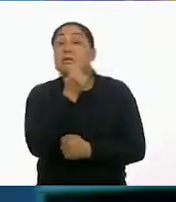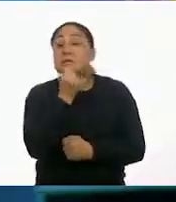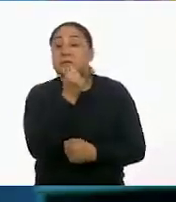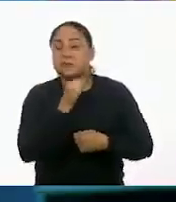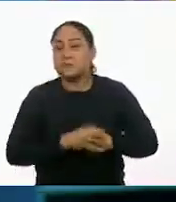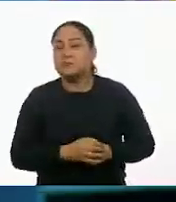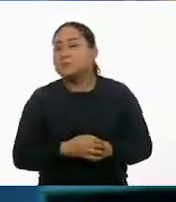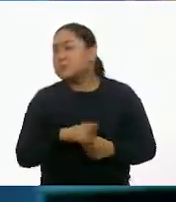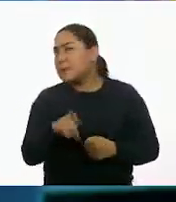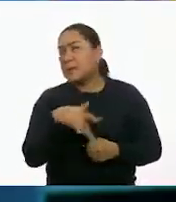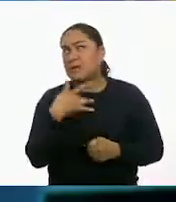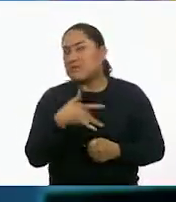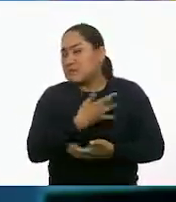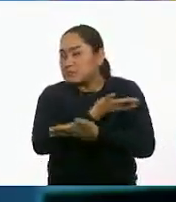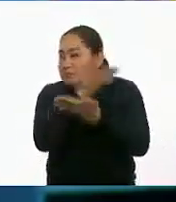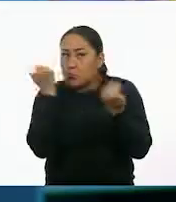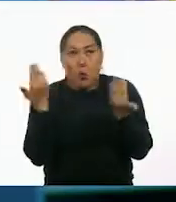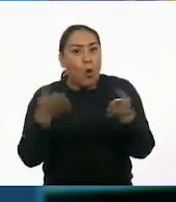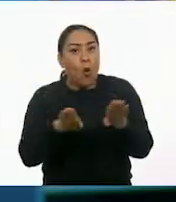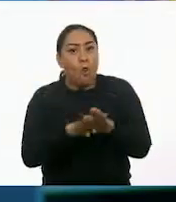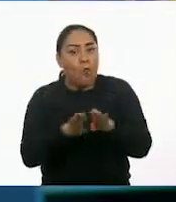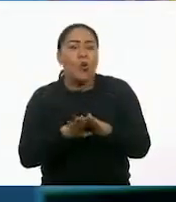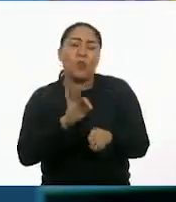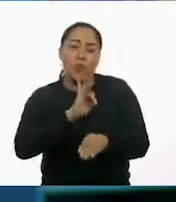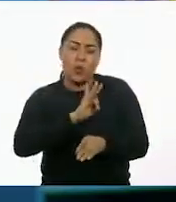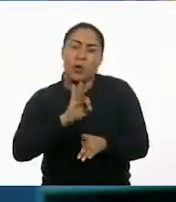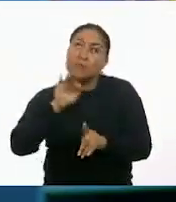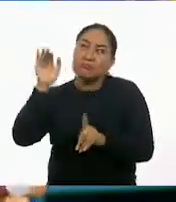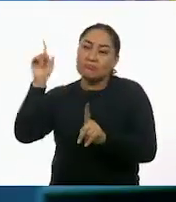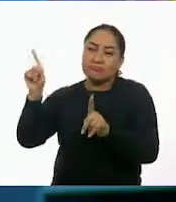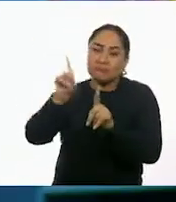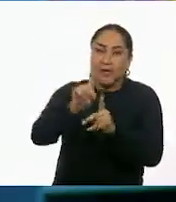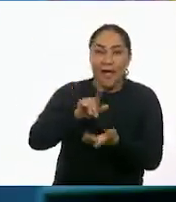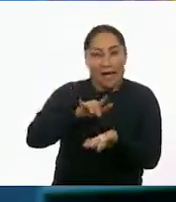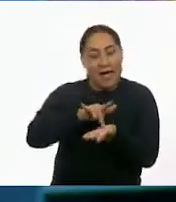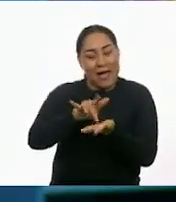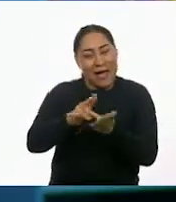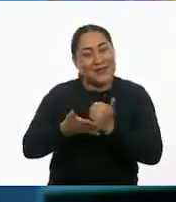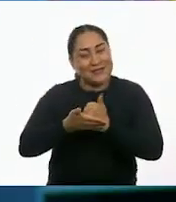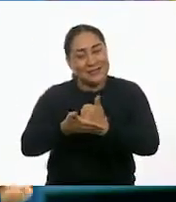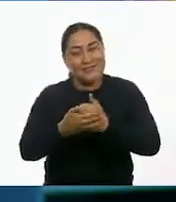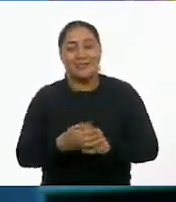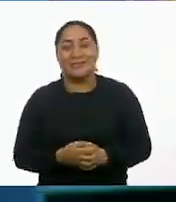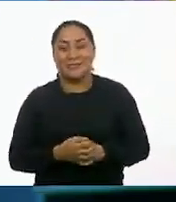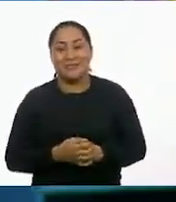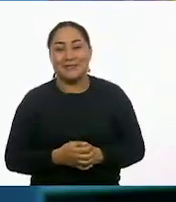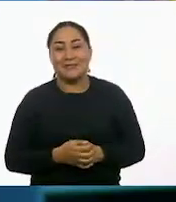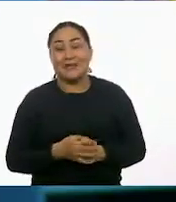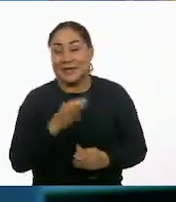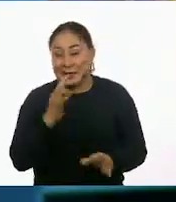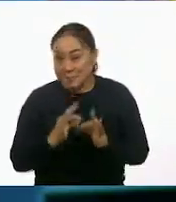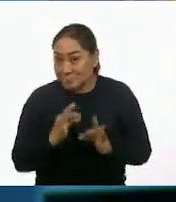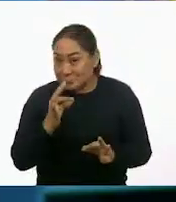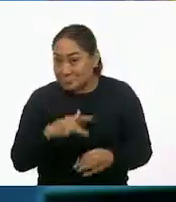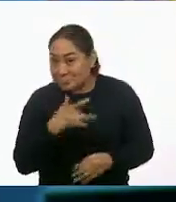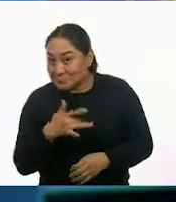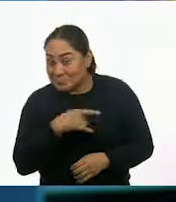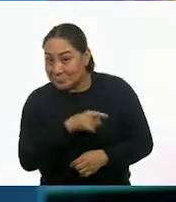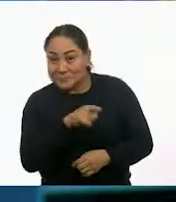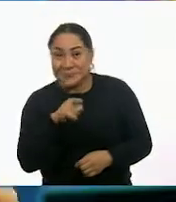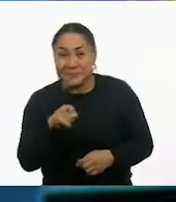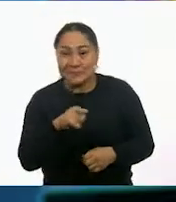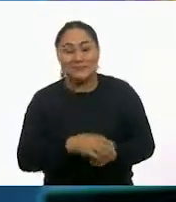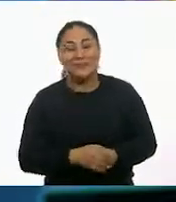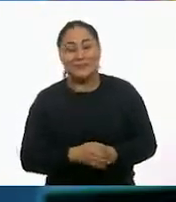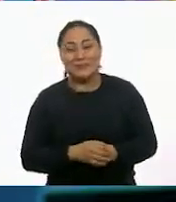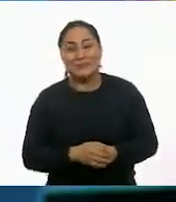Si no sabes cómo hacerlo pida ayuda en casa. ¿Lista? ¿Listo?